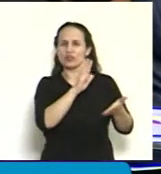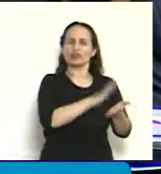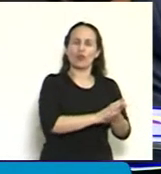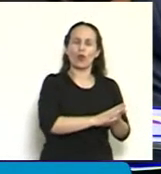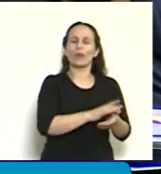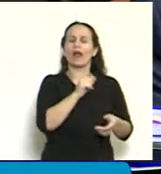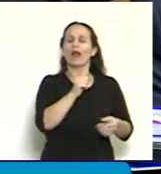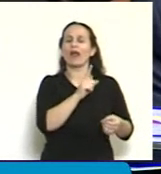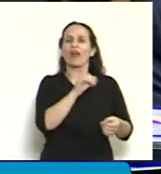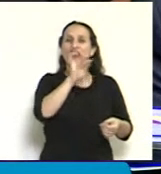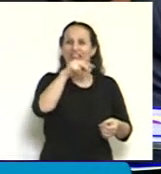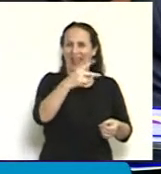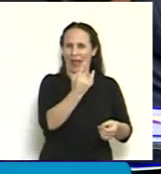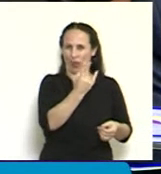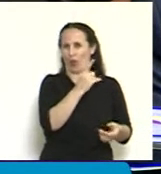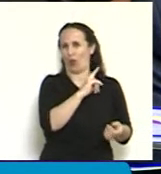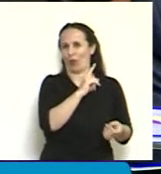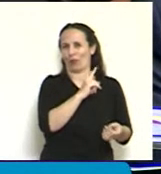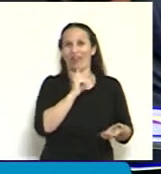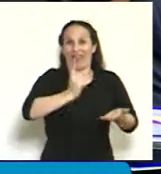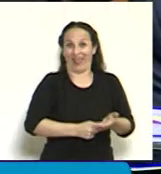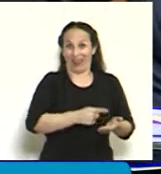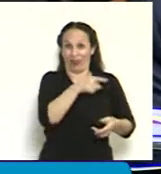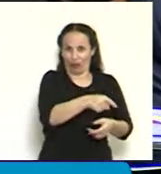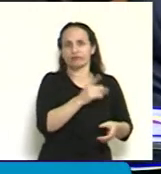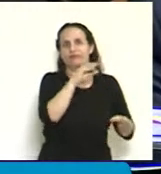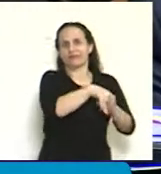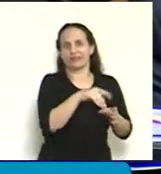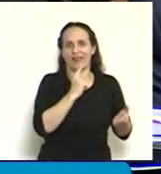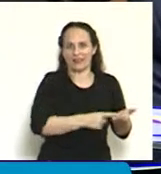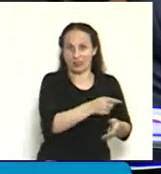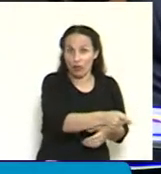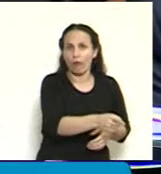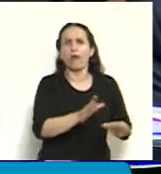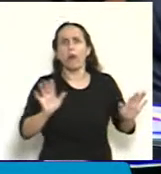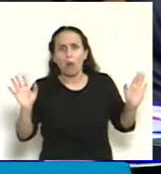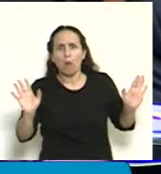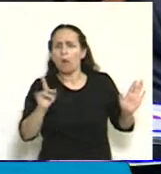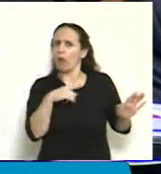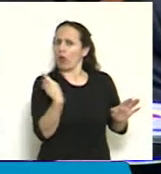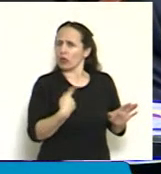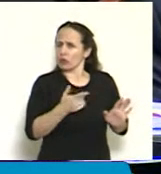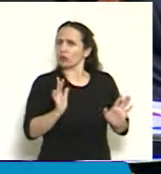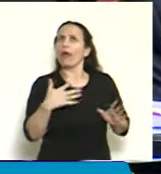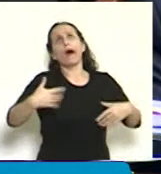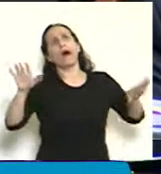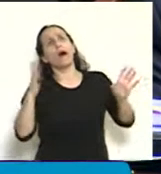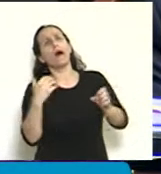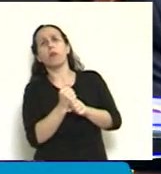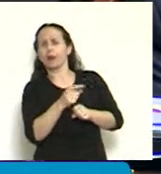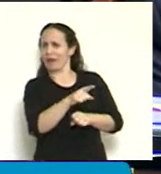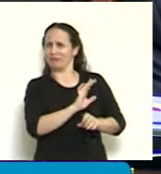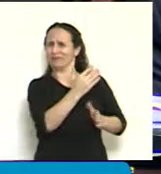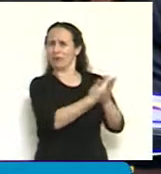DNU. Así que, compartiendo el fondo de esos 3, no podemos aprobarlo por el procedimiento que viola expresamente